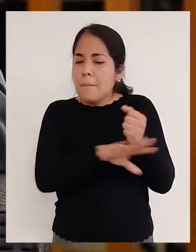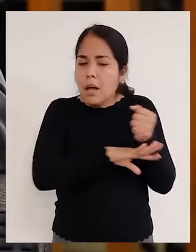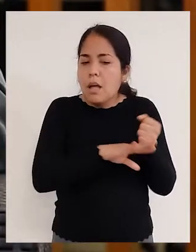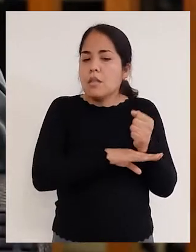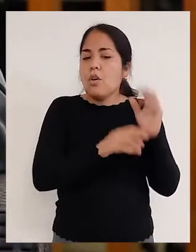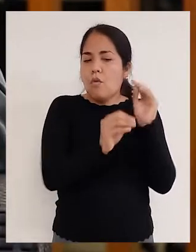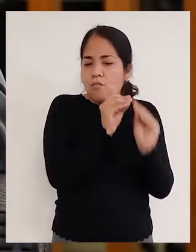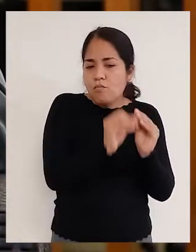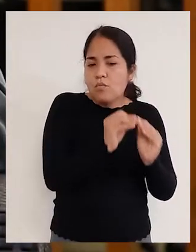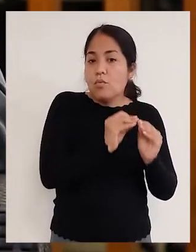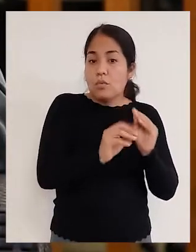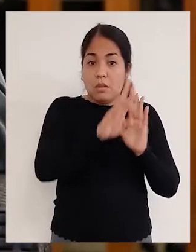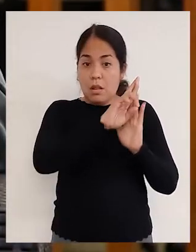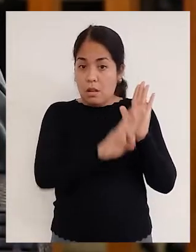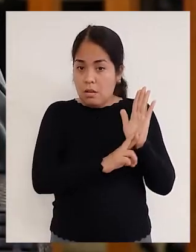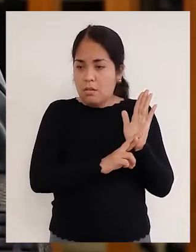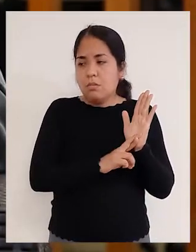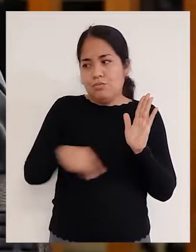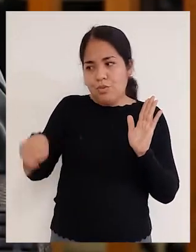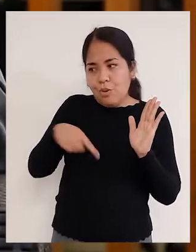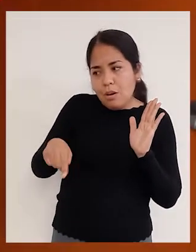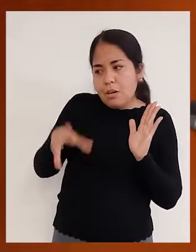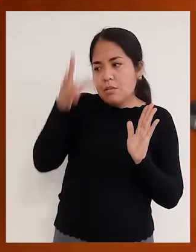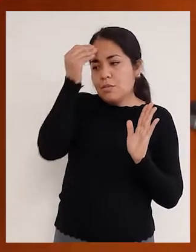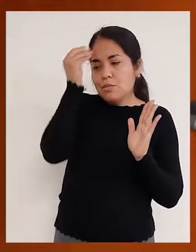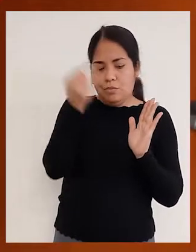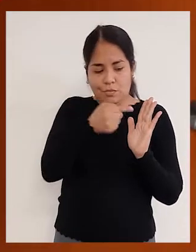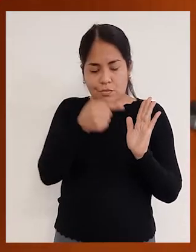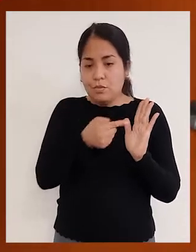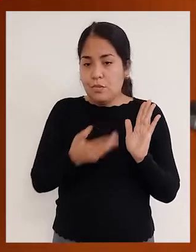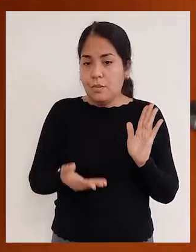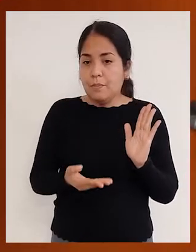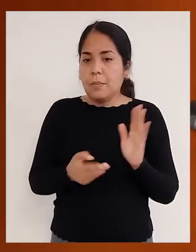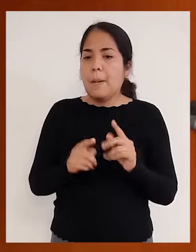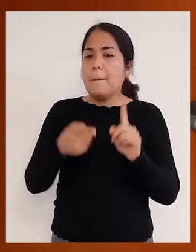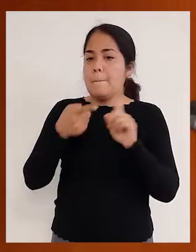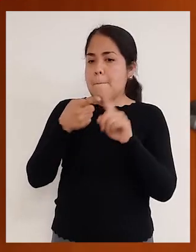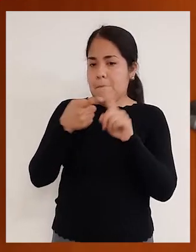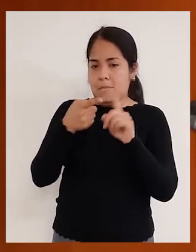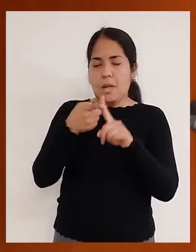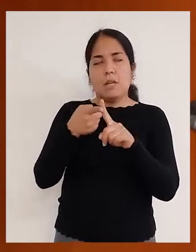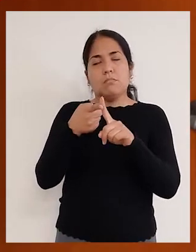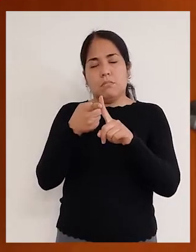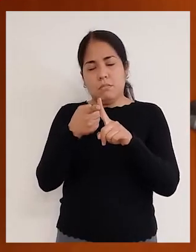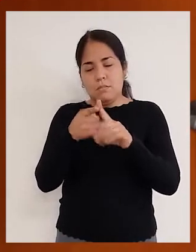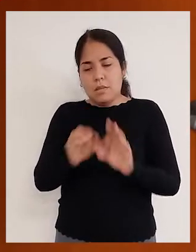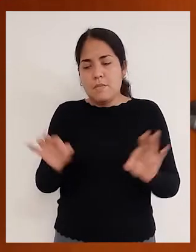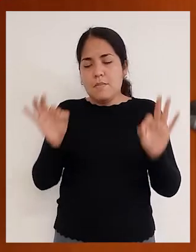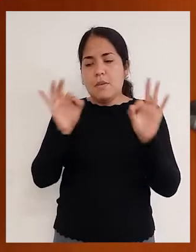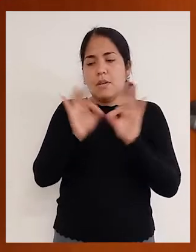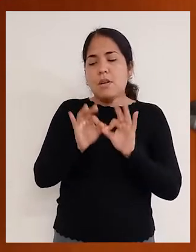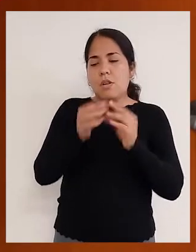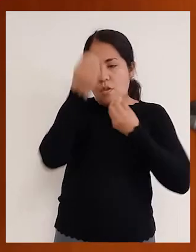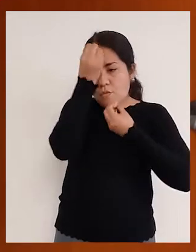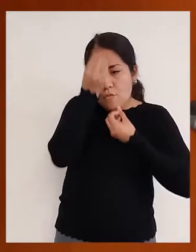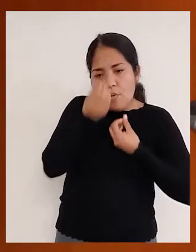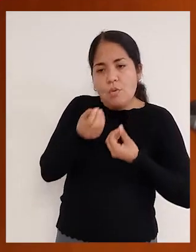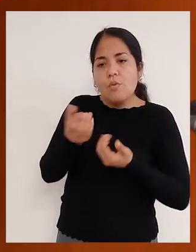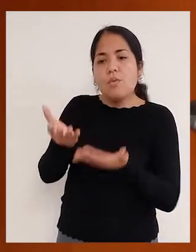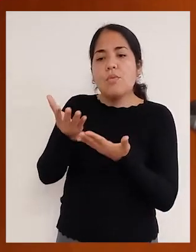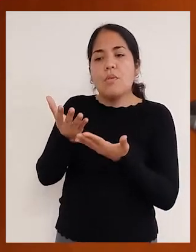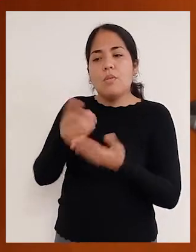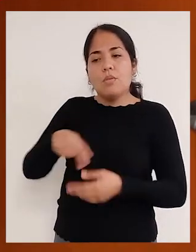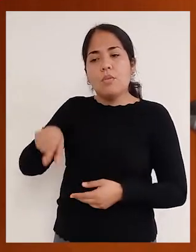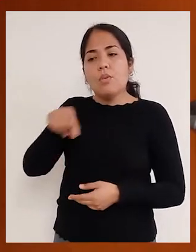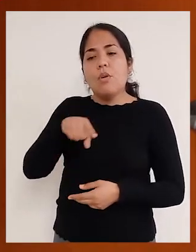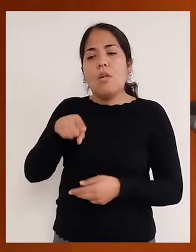sino también las modificaciones al reglamento. Entonces, tenemos una primera dimensión que lo que hace es dar